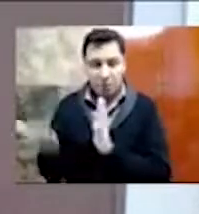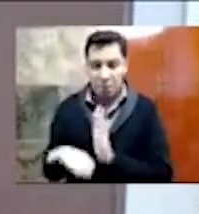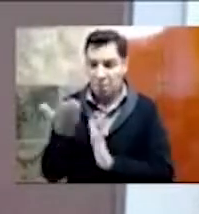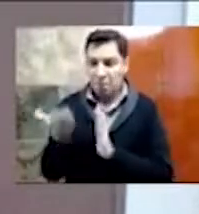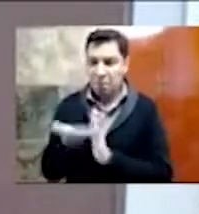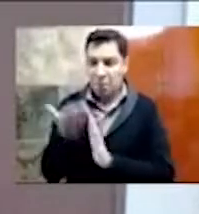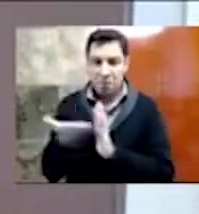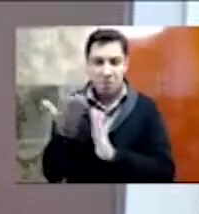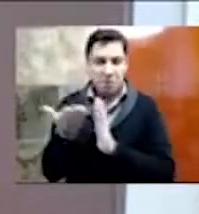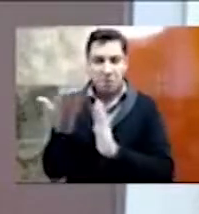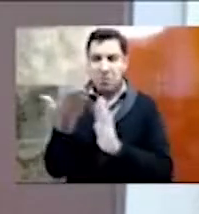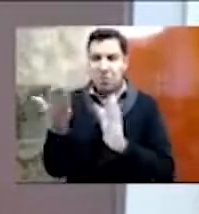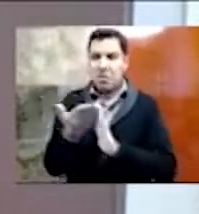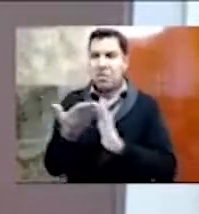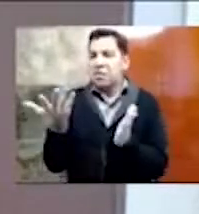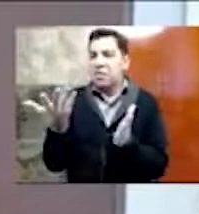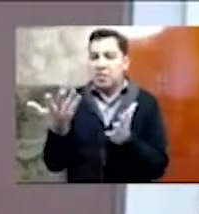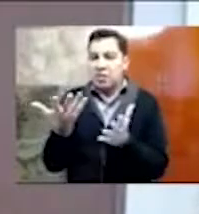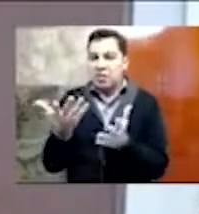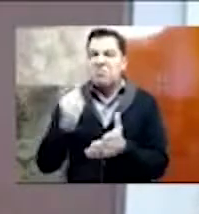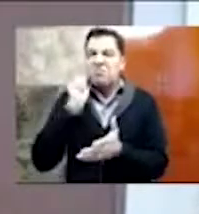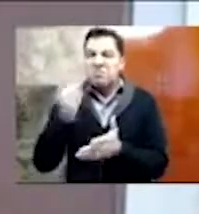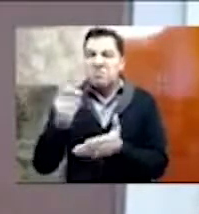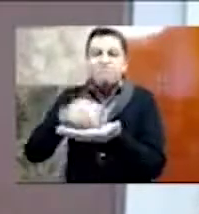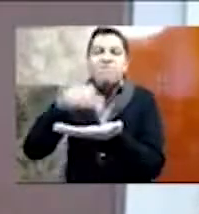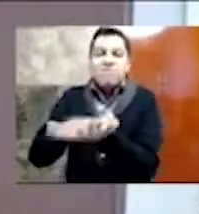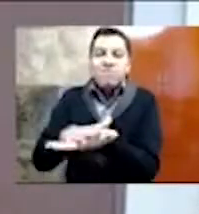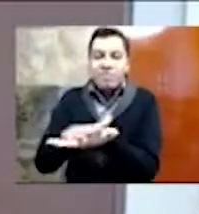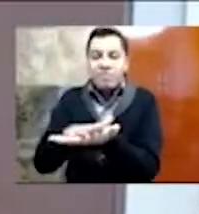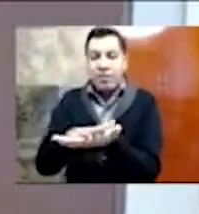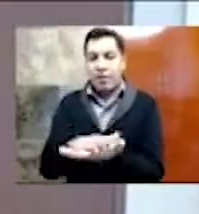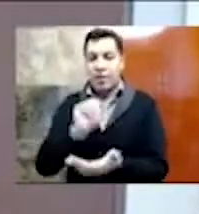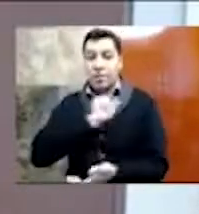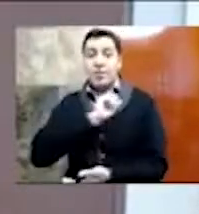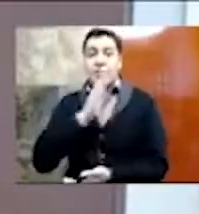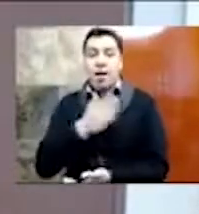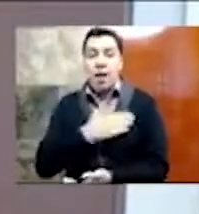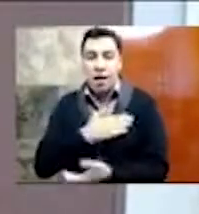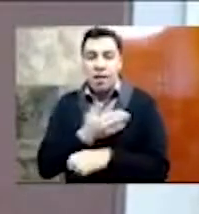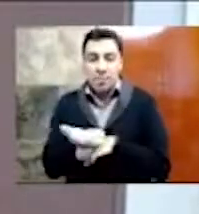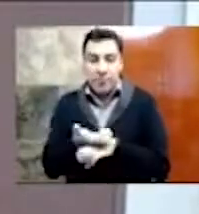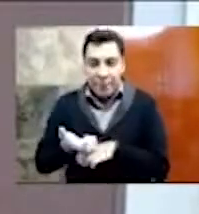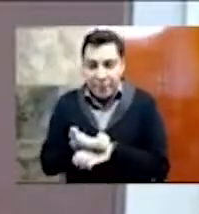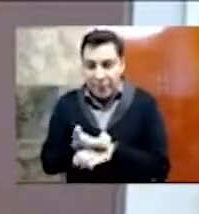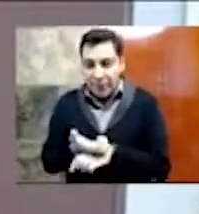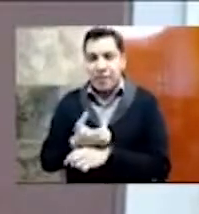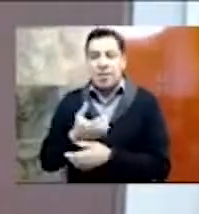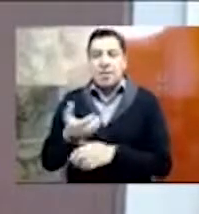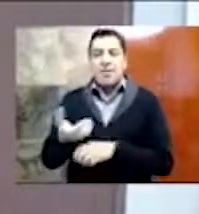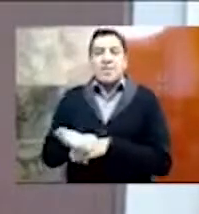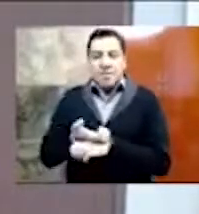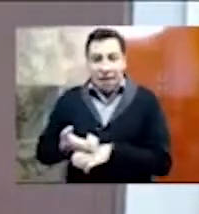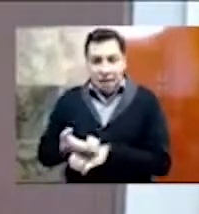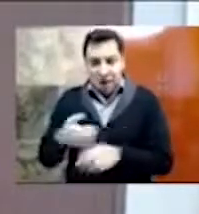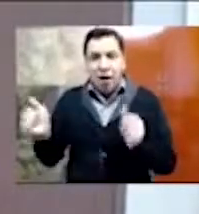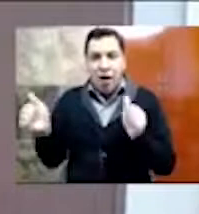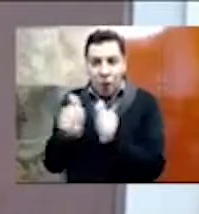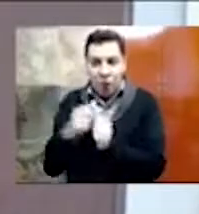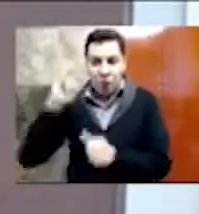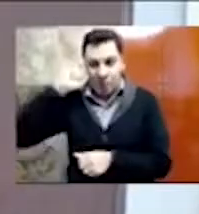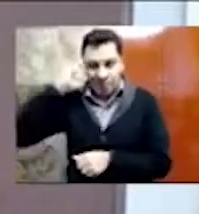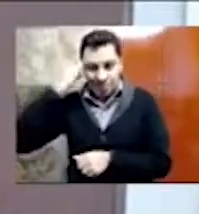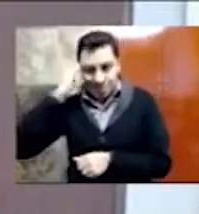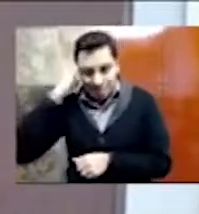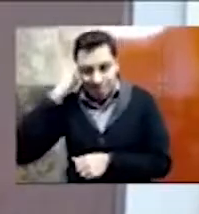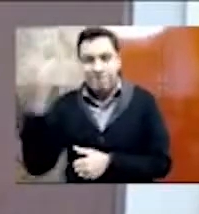una arquitectura de la sangre española con la sangre indígena. Y lo que hace que nosotros los mexicanos tengamos ahora una, una especificidad